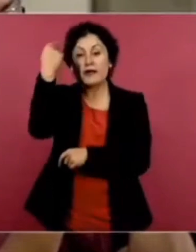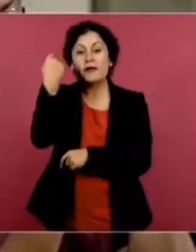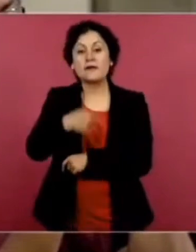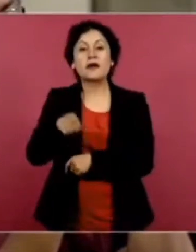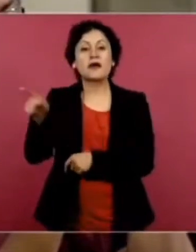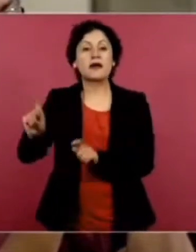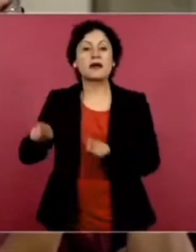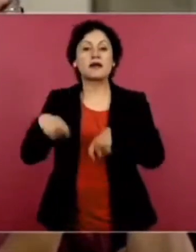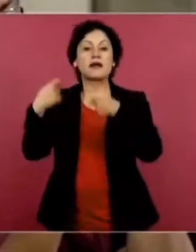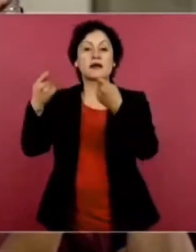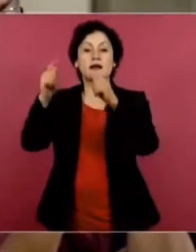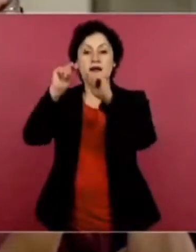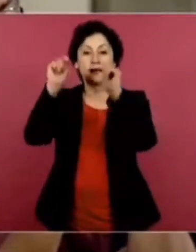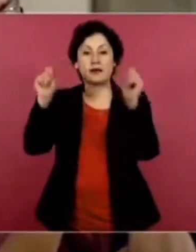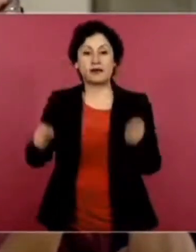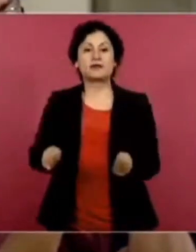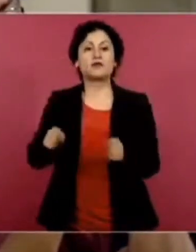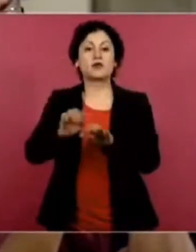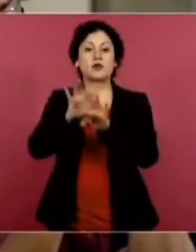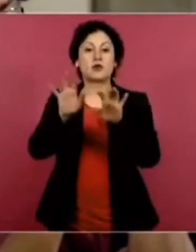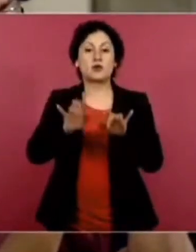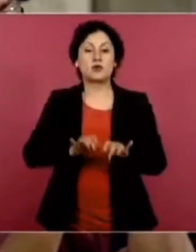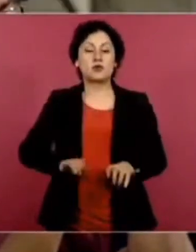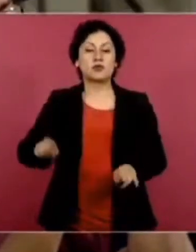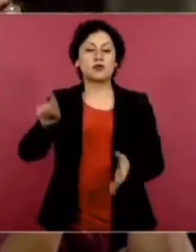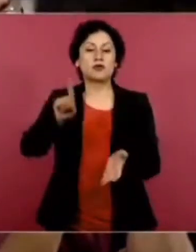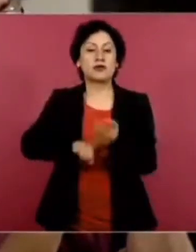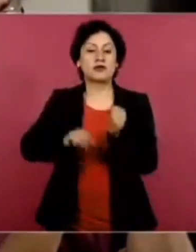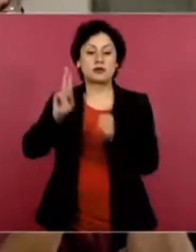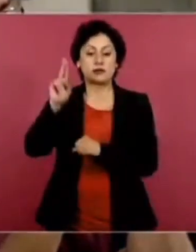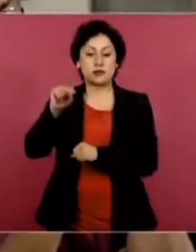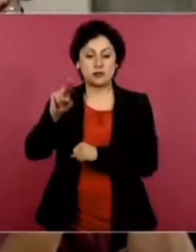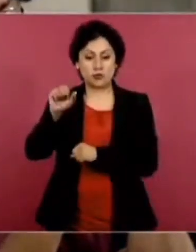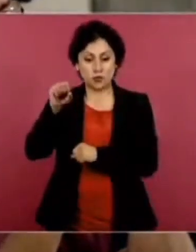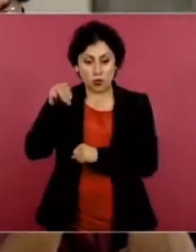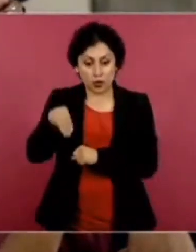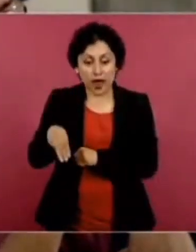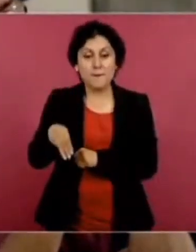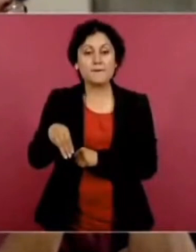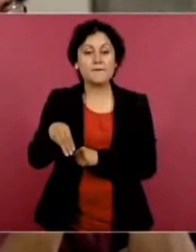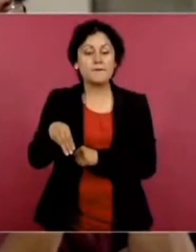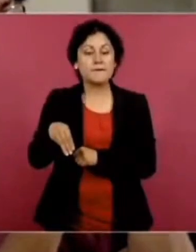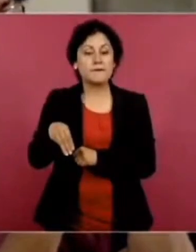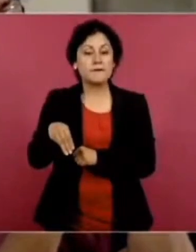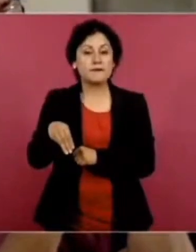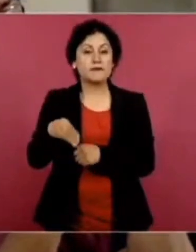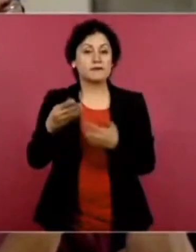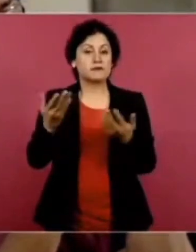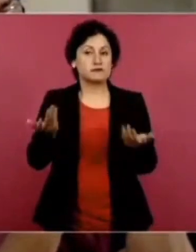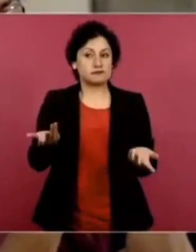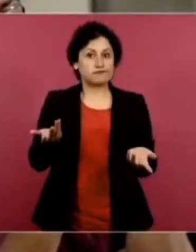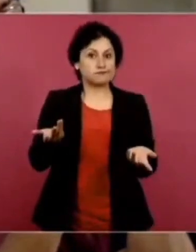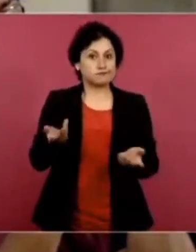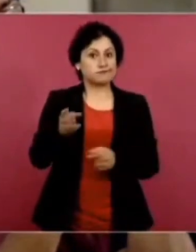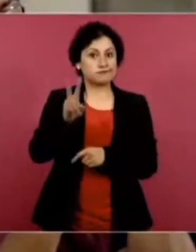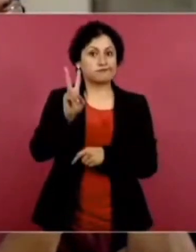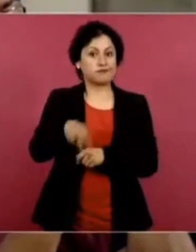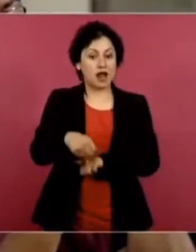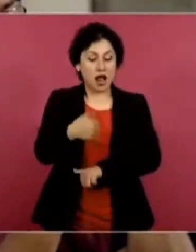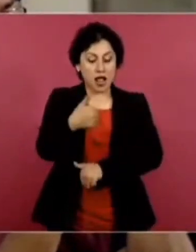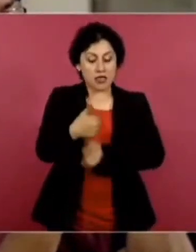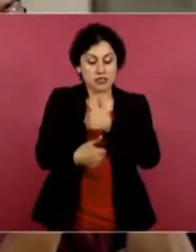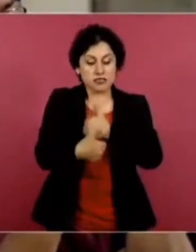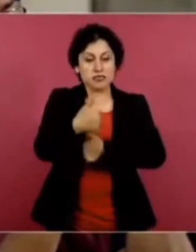computación por la Facultad de Ingeniería de la UNAM. En ese sentido, pues la campaña todavía no